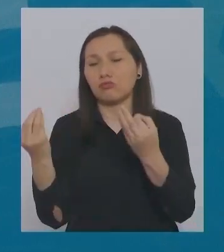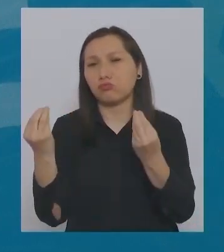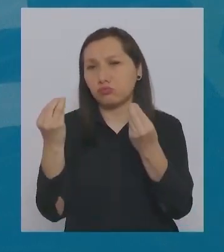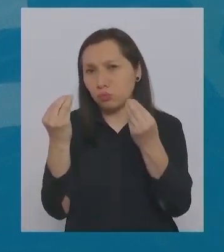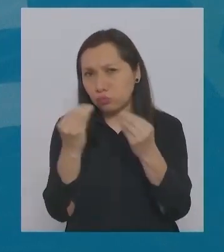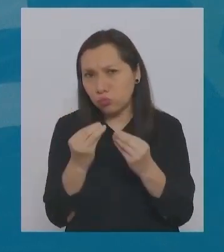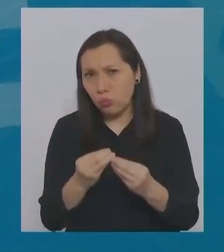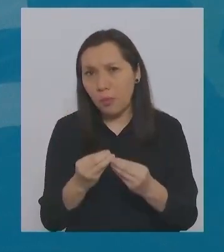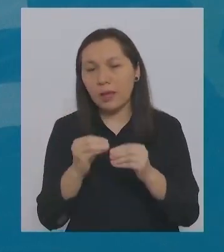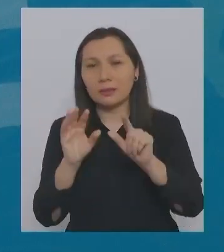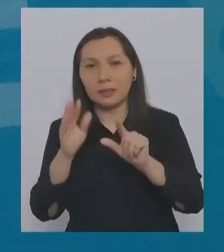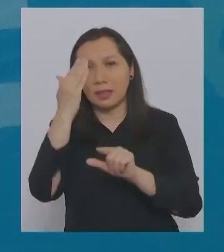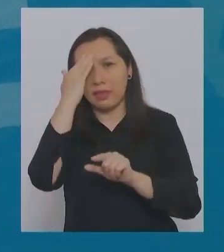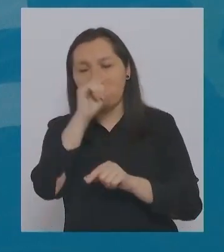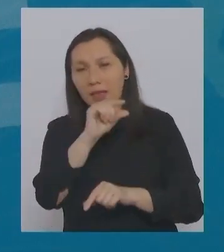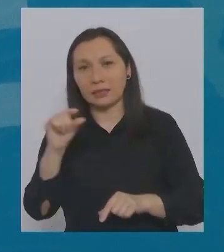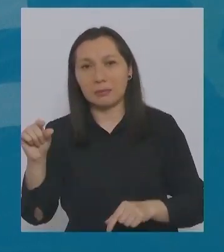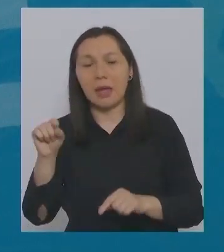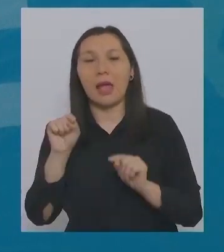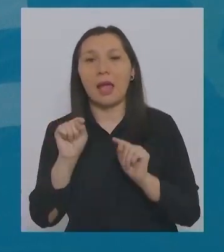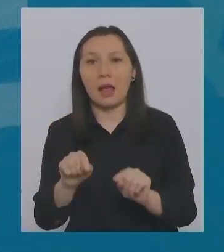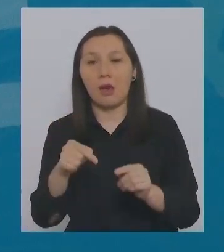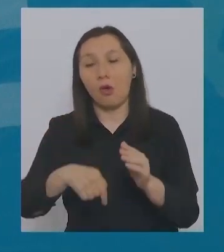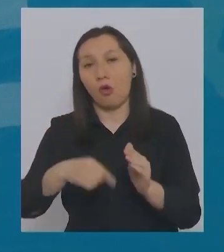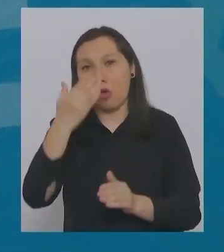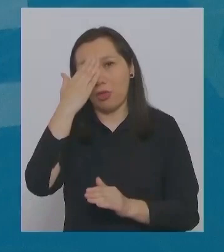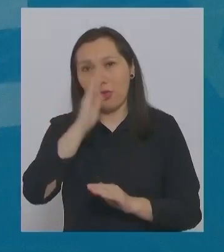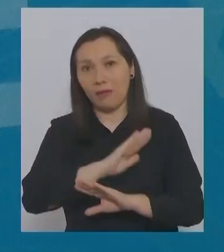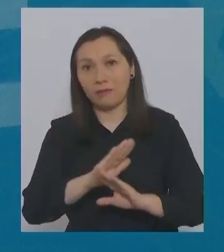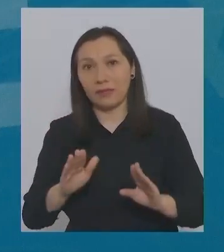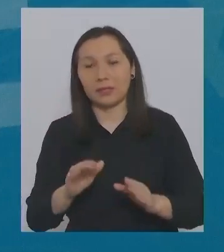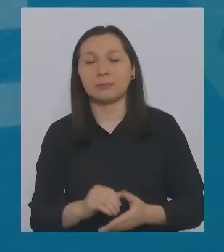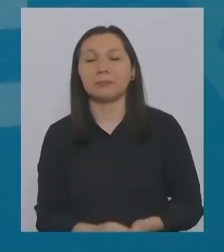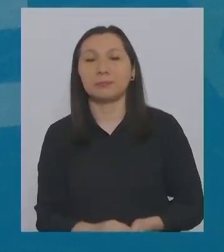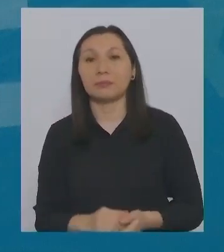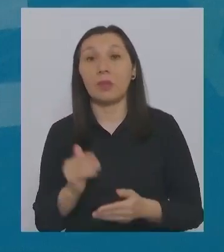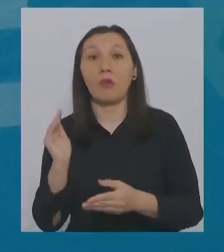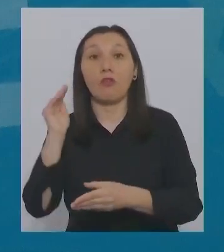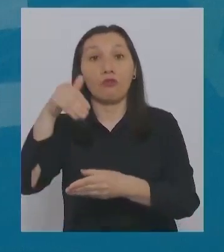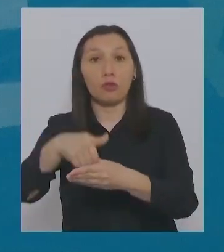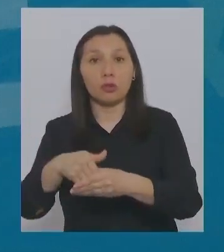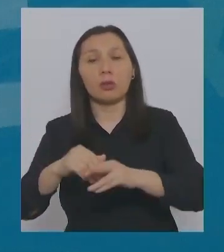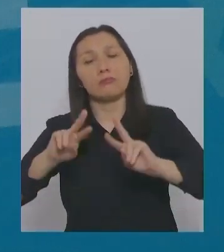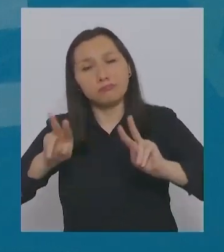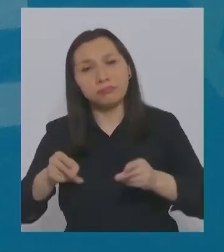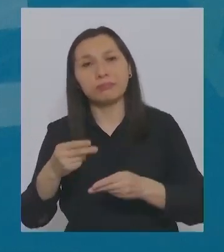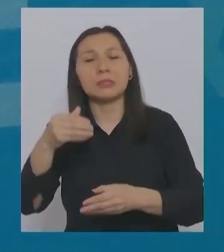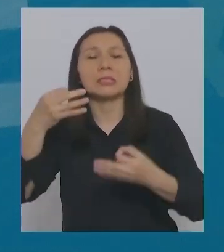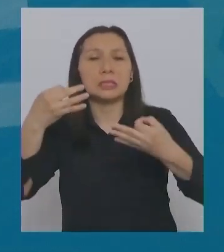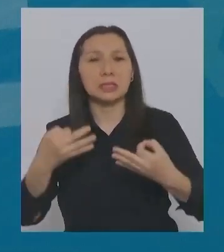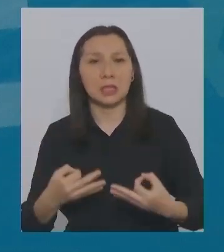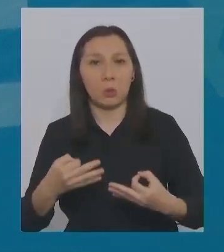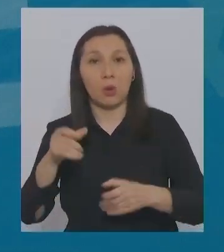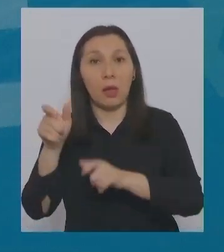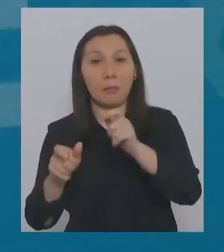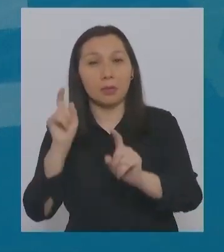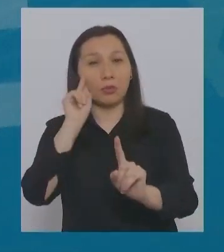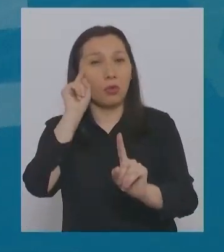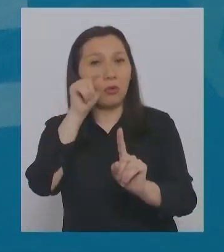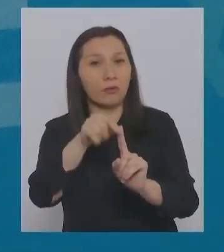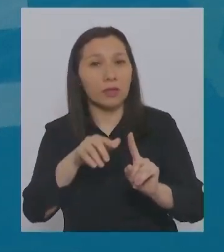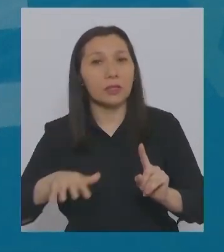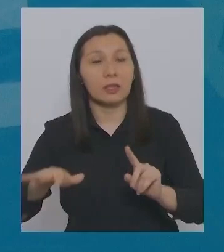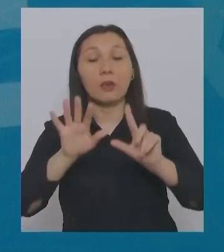los siete días de la semana que hoy día terminan. Votar es seguro y nuestra población objetivo